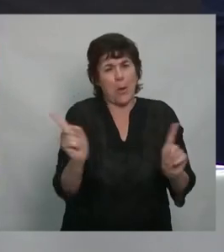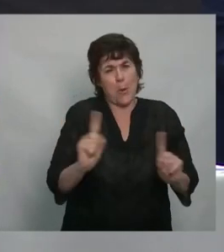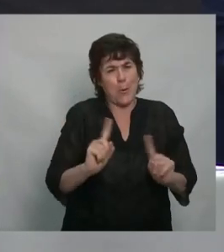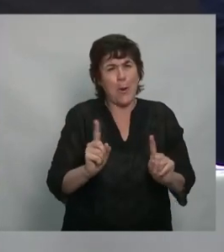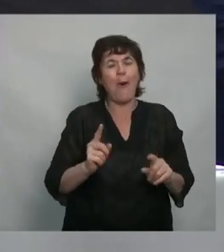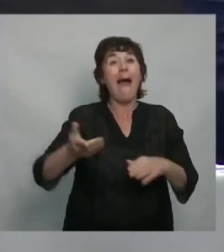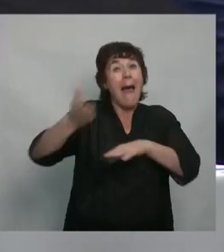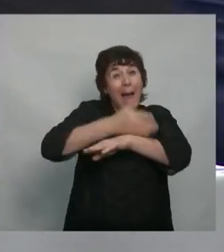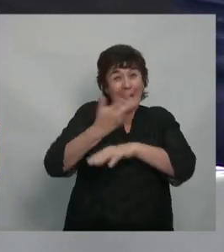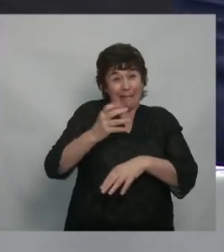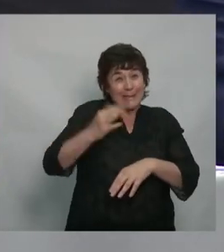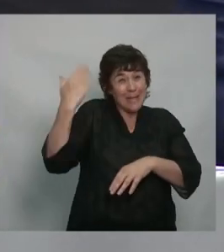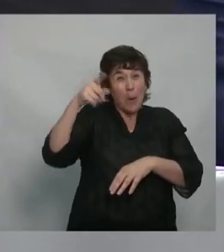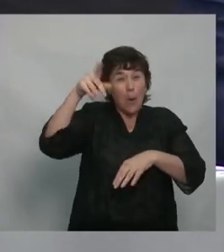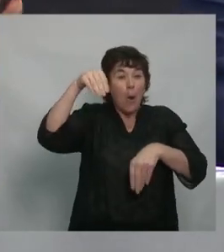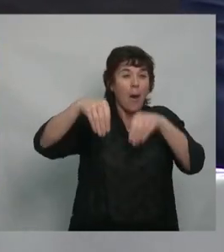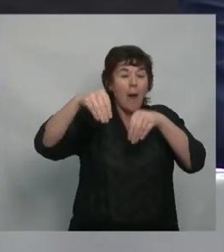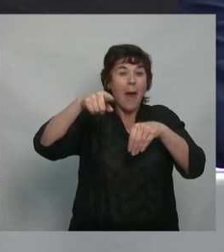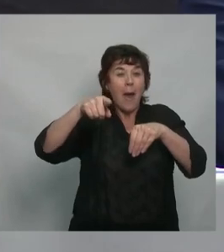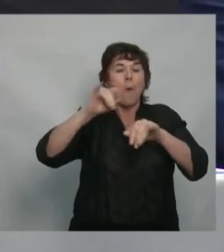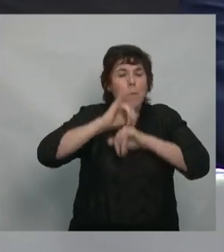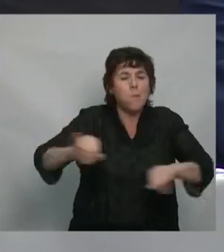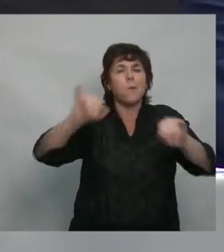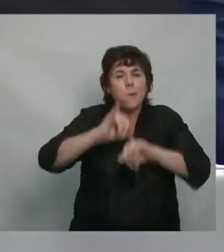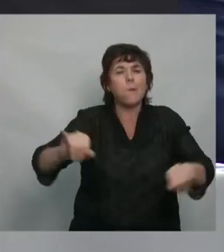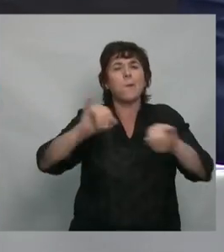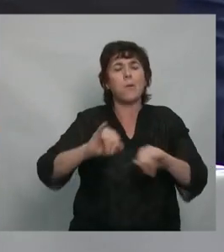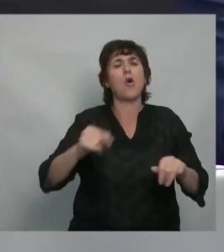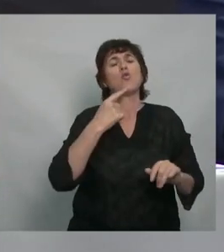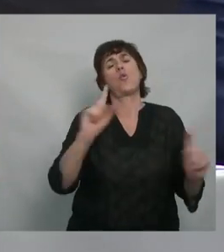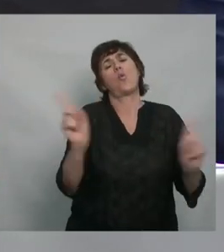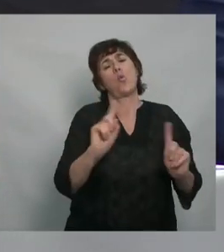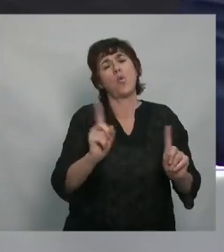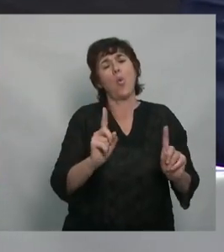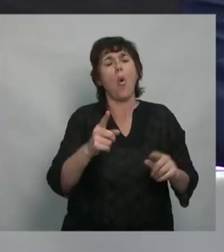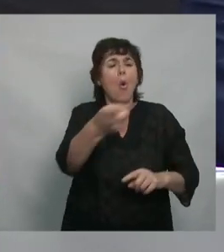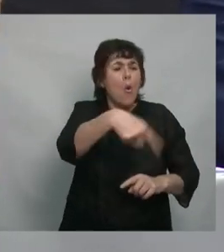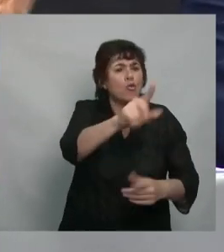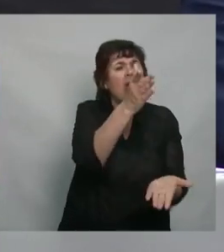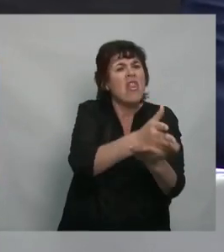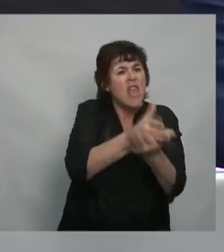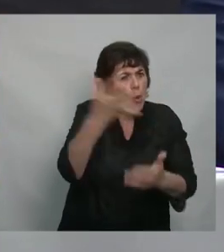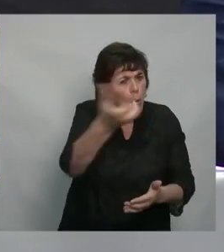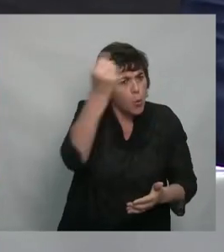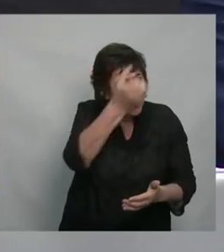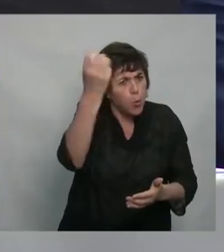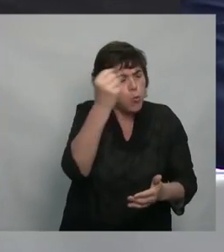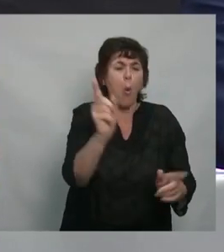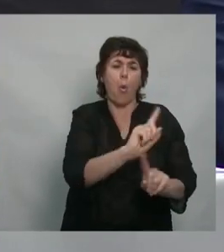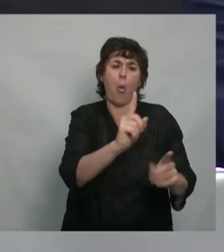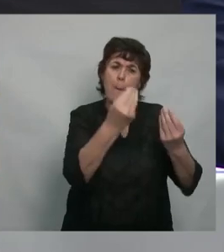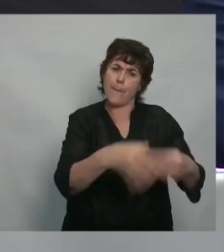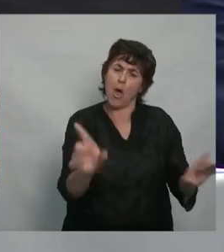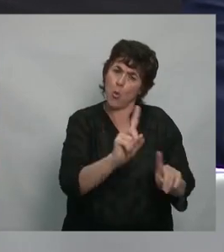campaña electoral se dijo que nadie iba a perder ninguno de los derechos que tenía. Es más, que se iba a